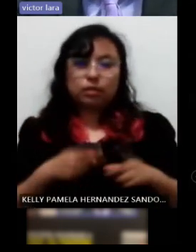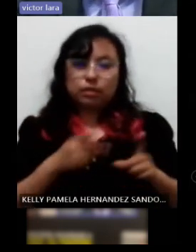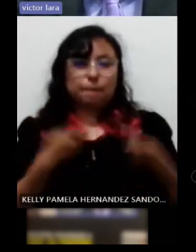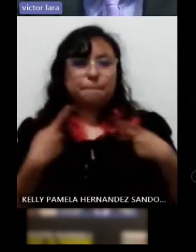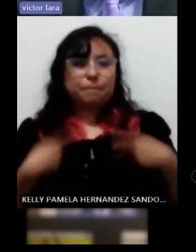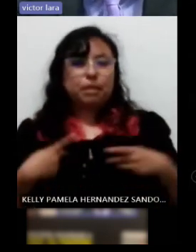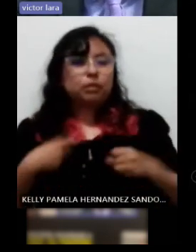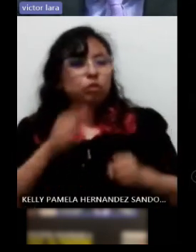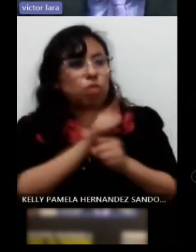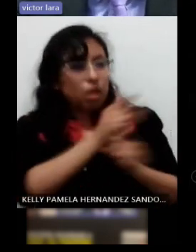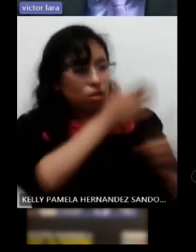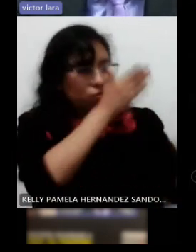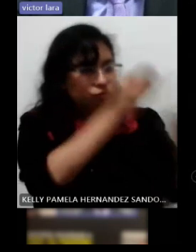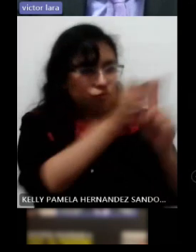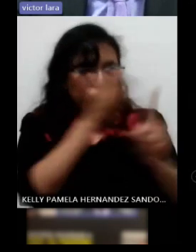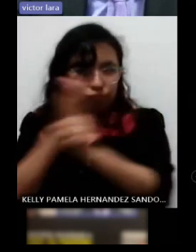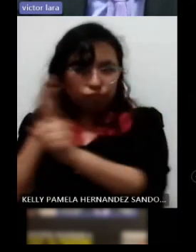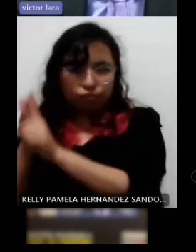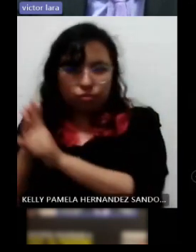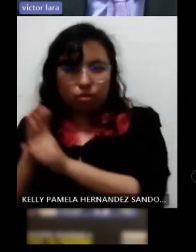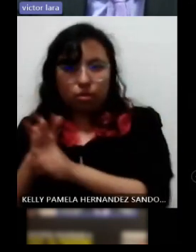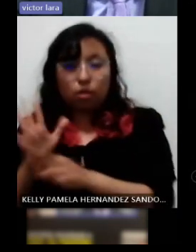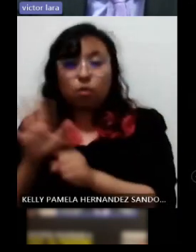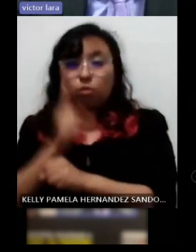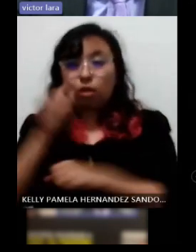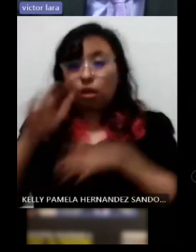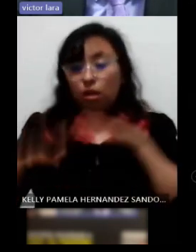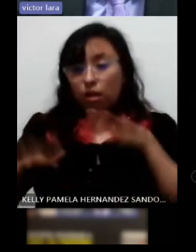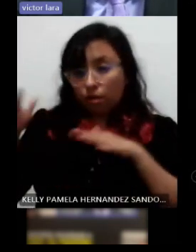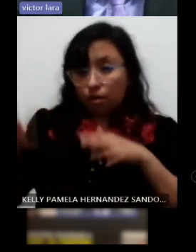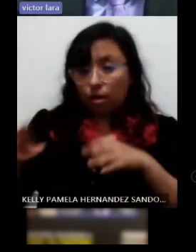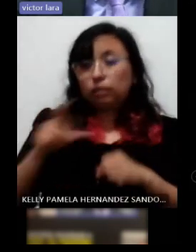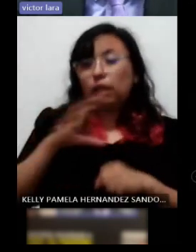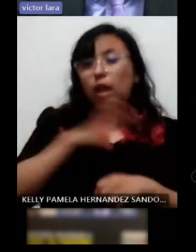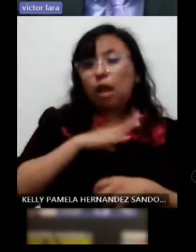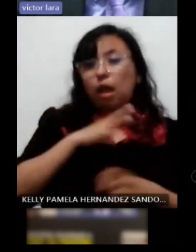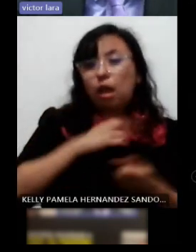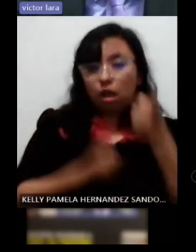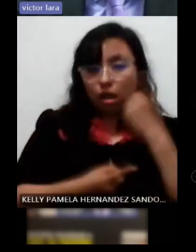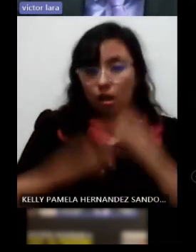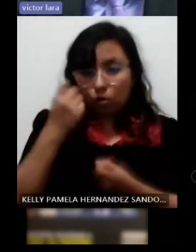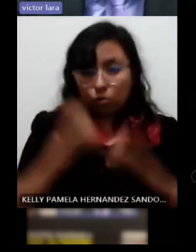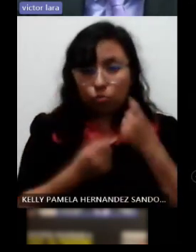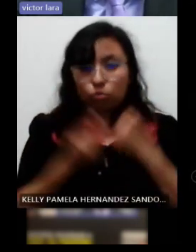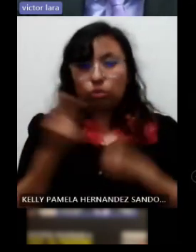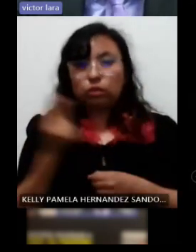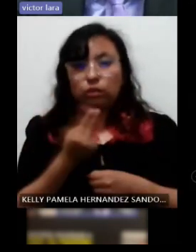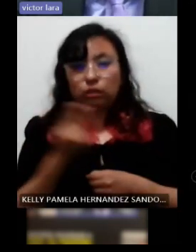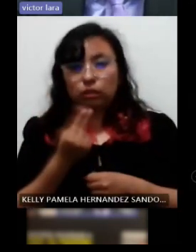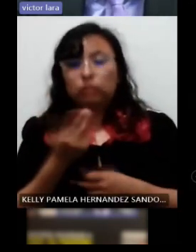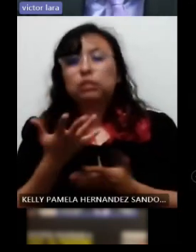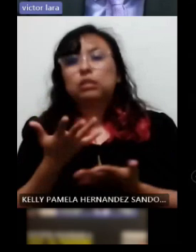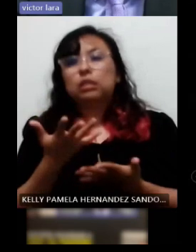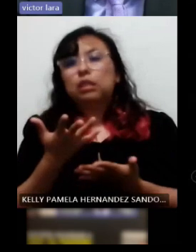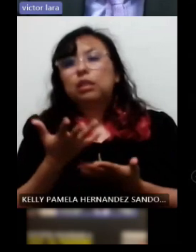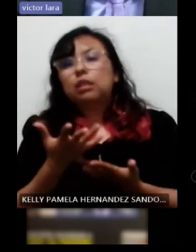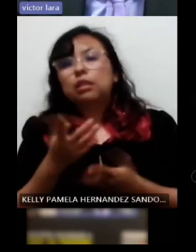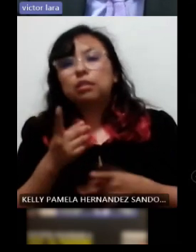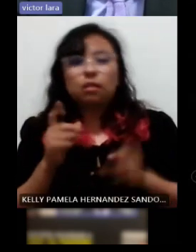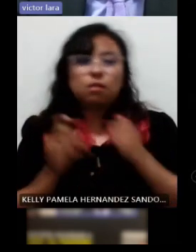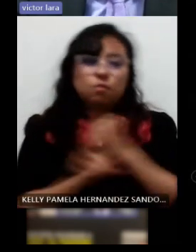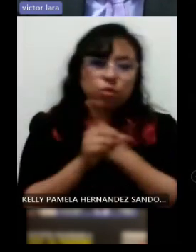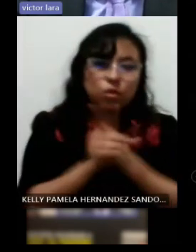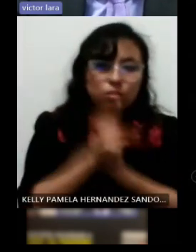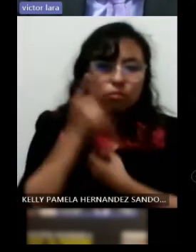lentes no son un accesorio porque a veces los pacientes que tienen un deterioro o limitación de eficiencia o discapacidad visual piensan